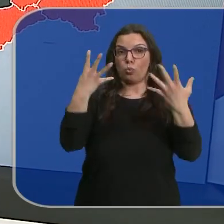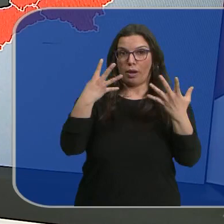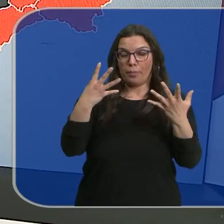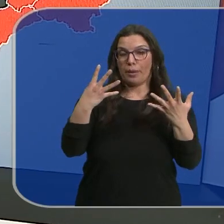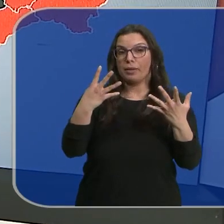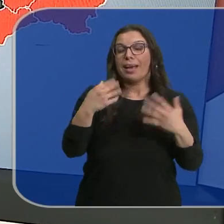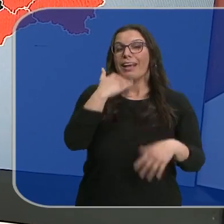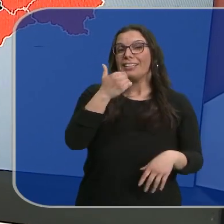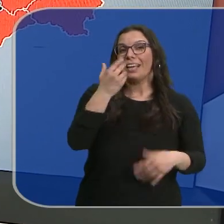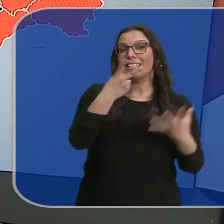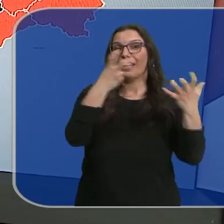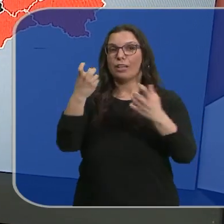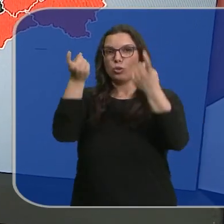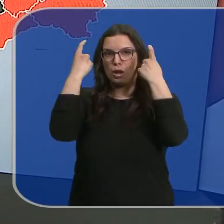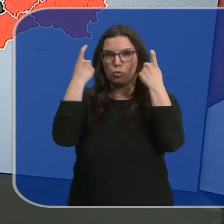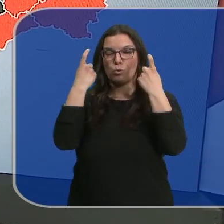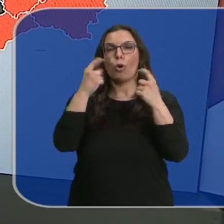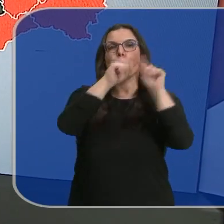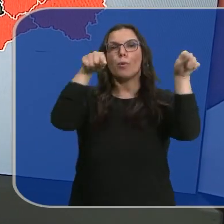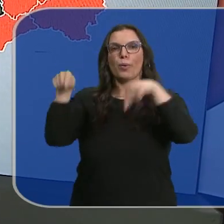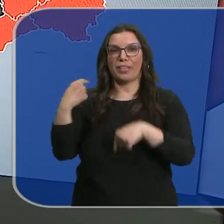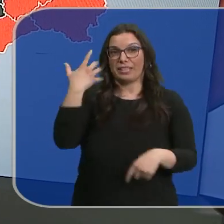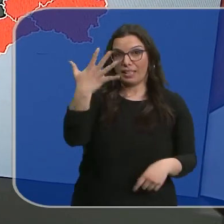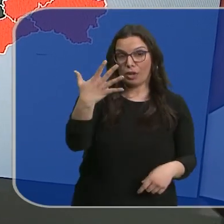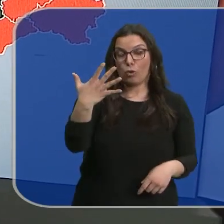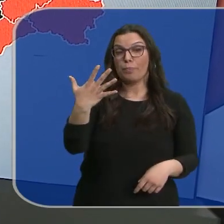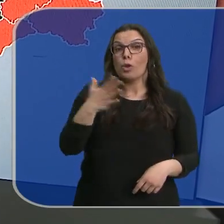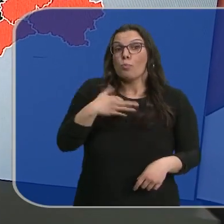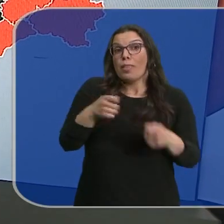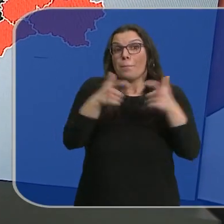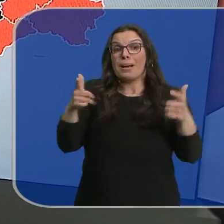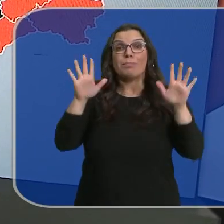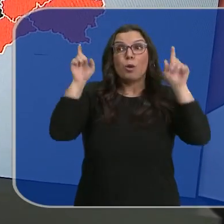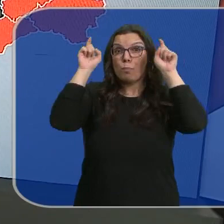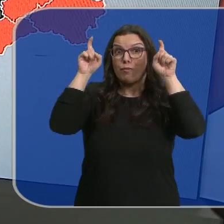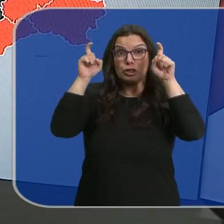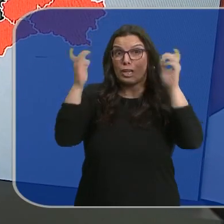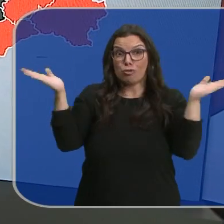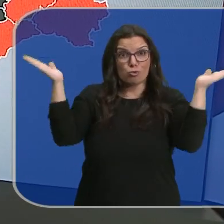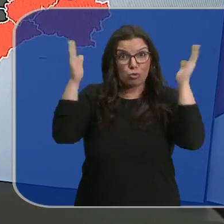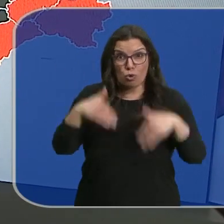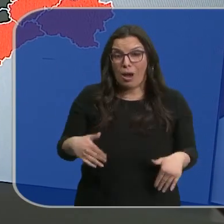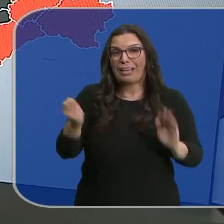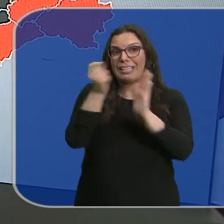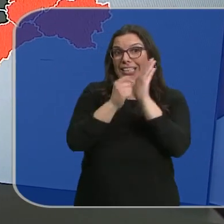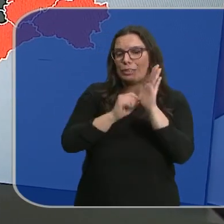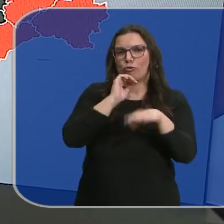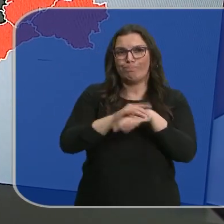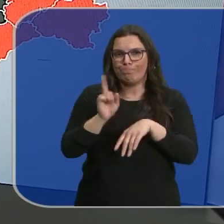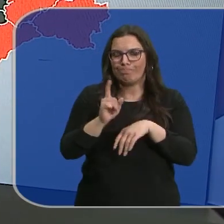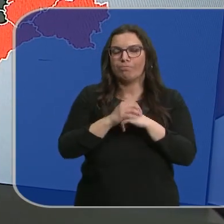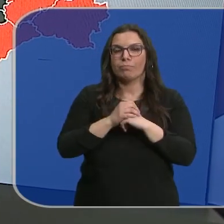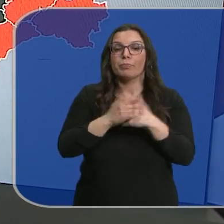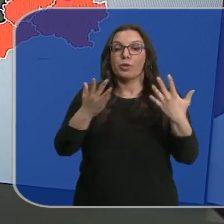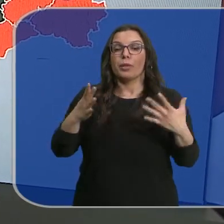imparten a casi 700 niños en cinco provincias. Podrían ser más, pero no hay profesores suficientes con los requisitos necesarios.